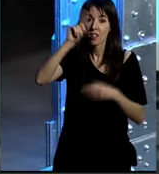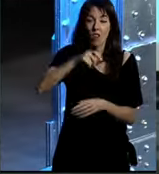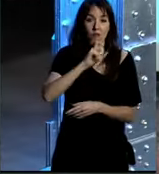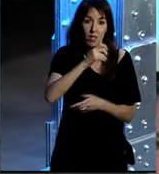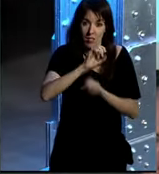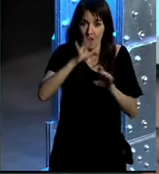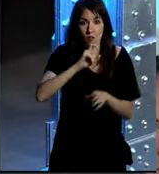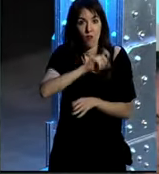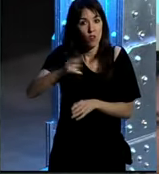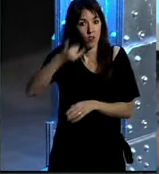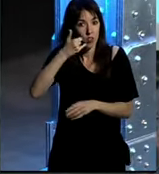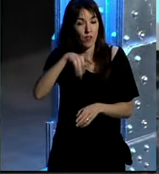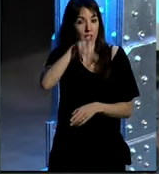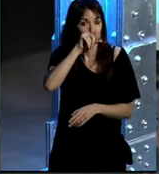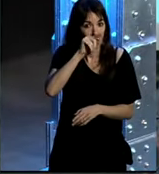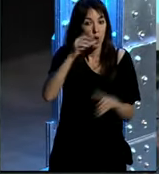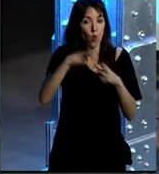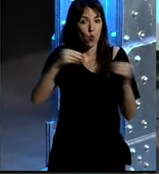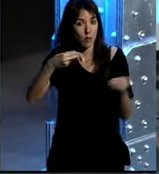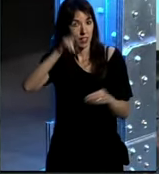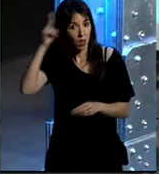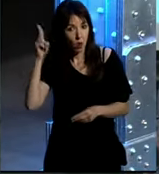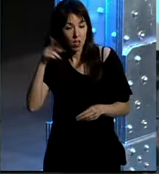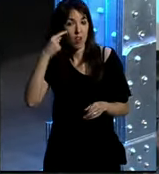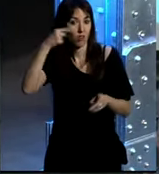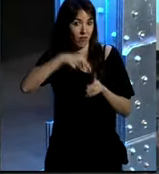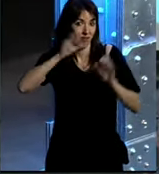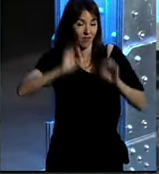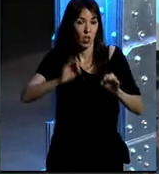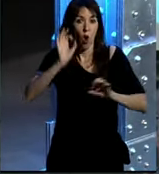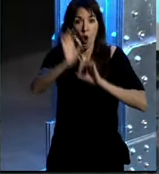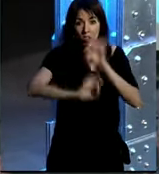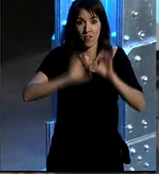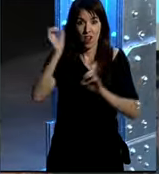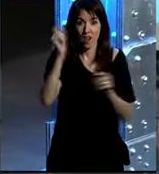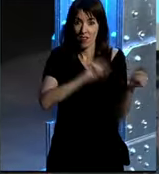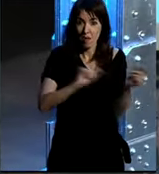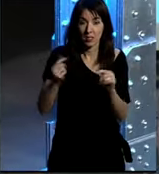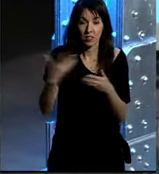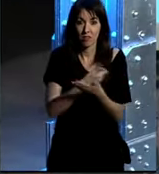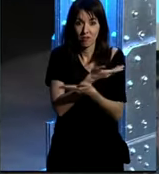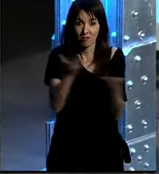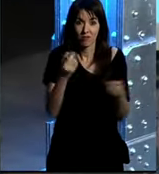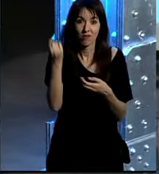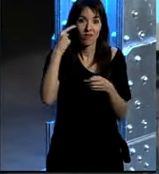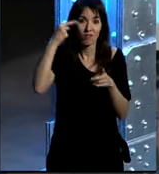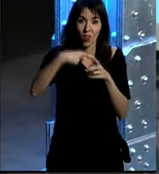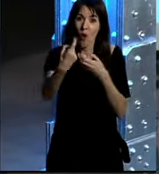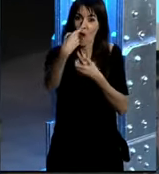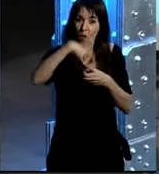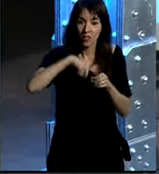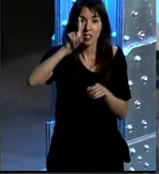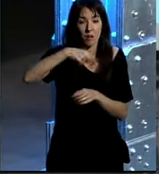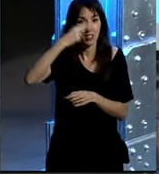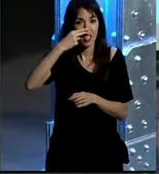Fundación Telefónica a Twenti a la Universidad Rey Juan Carlos por organizar estos debates y a todos ustedes por su participación por su